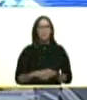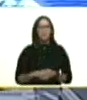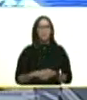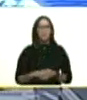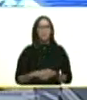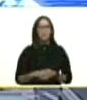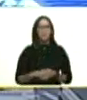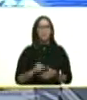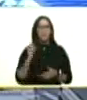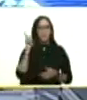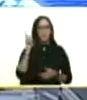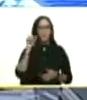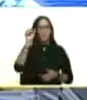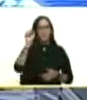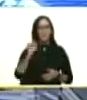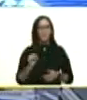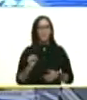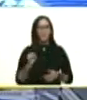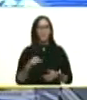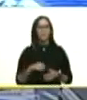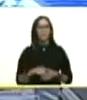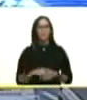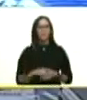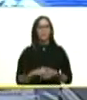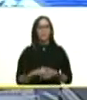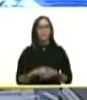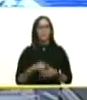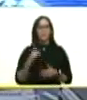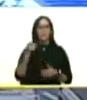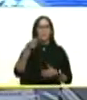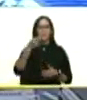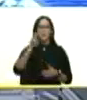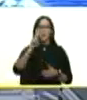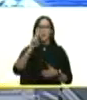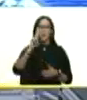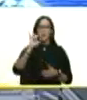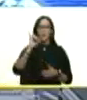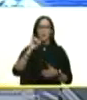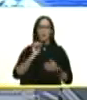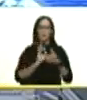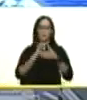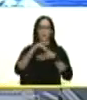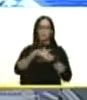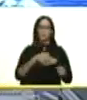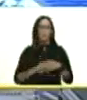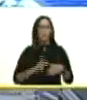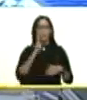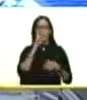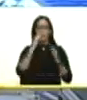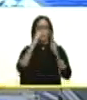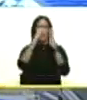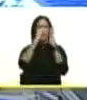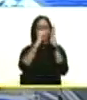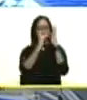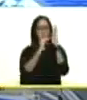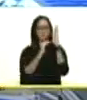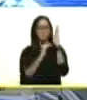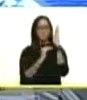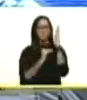en el sur en Guri espantoso tuvimos a